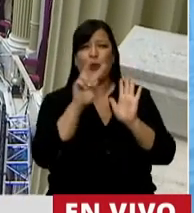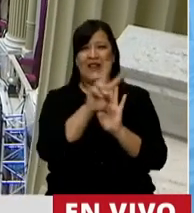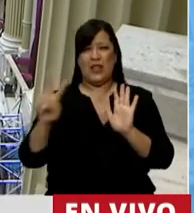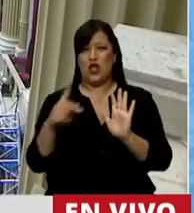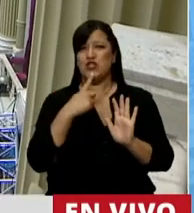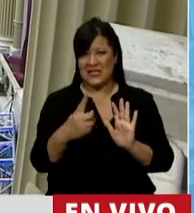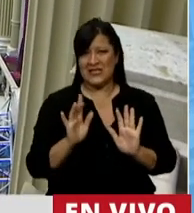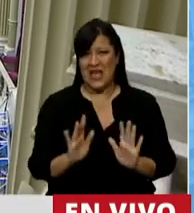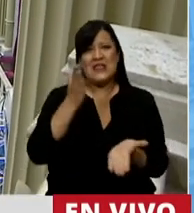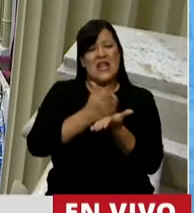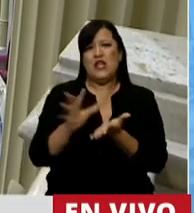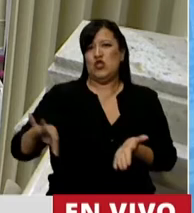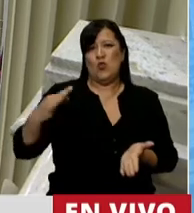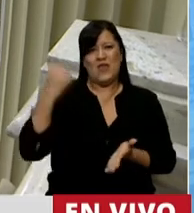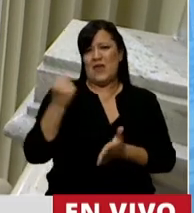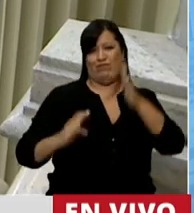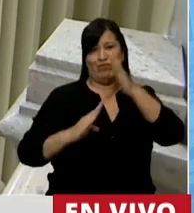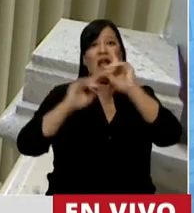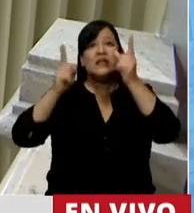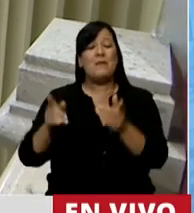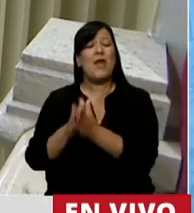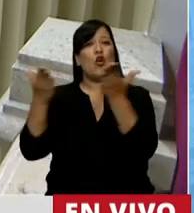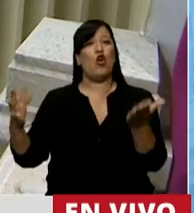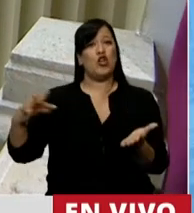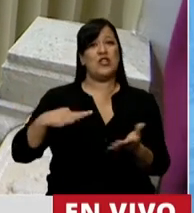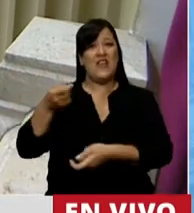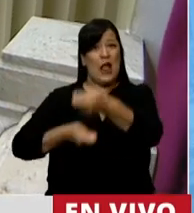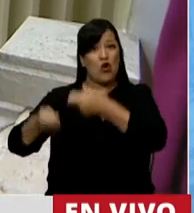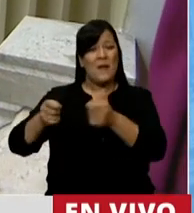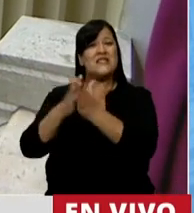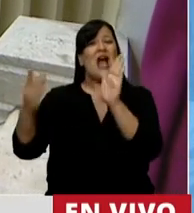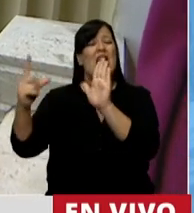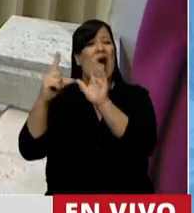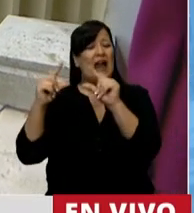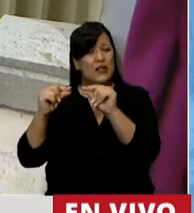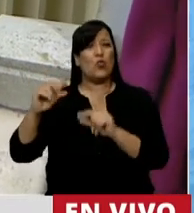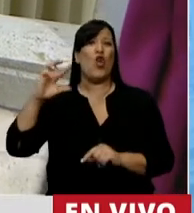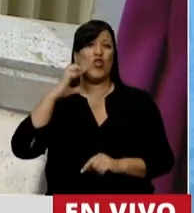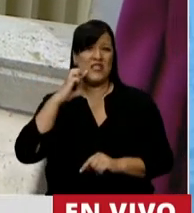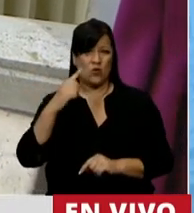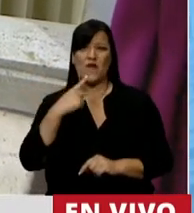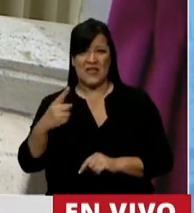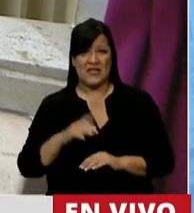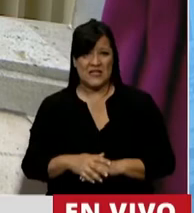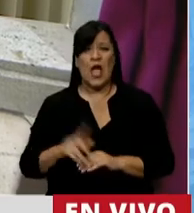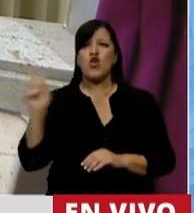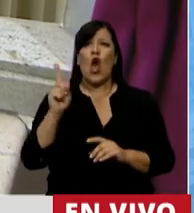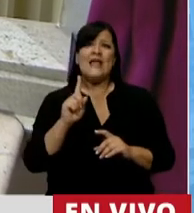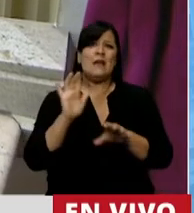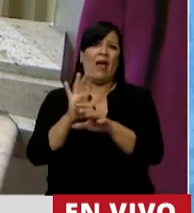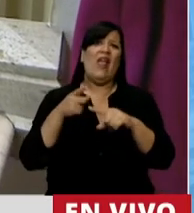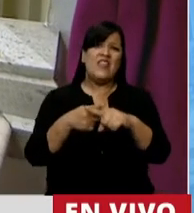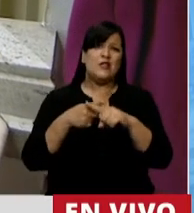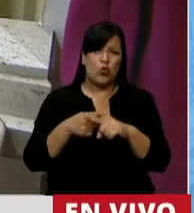y en el Código Civil y Comercial en el artículo 19. No es una discusión